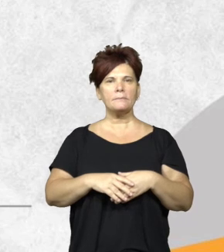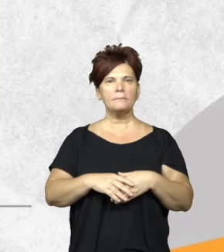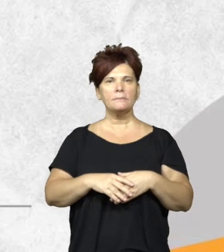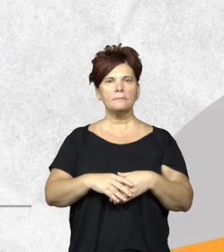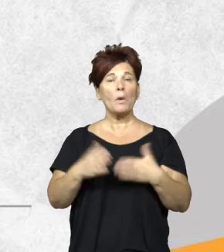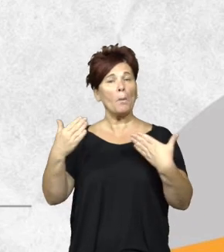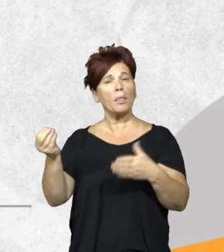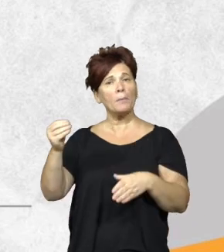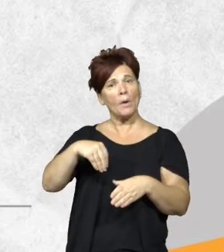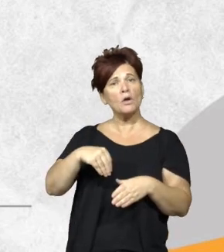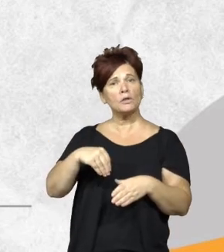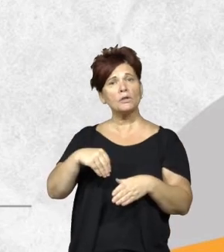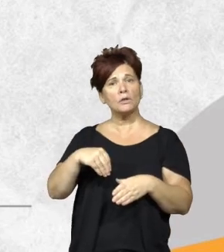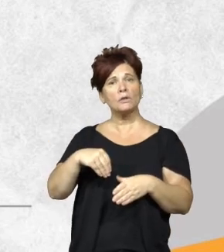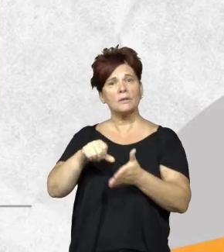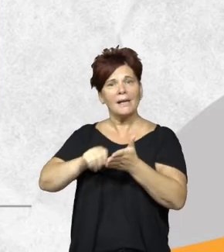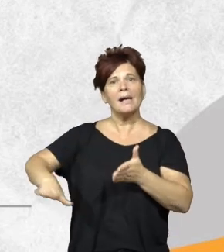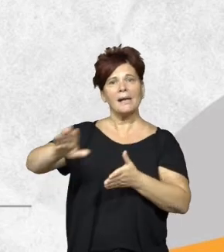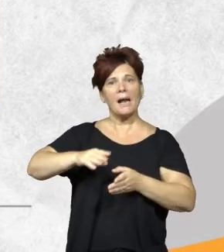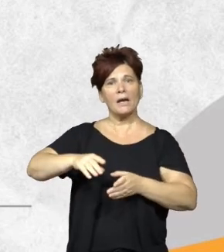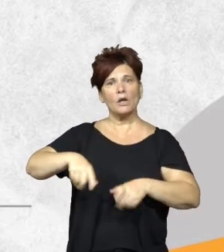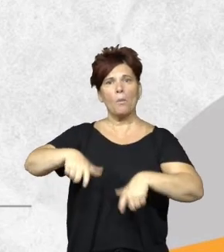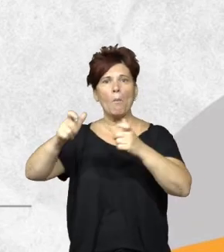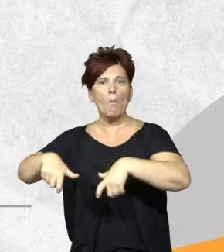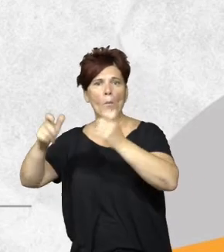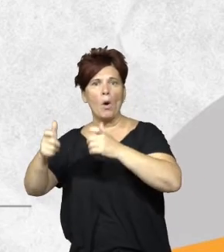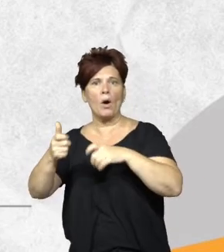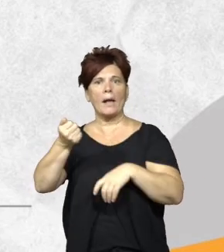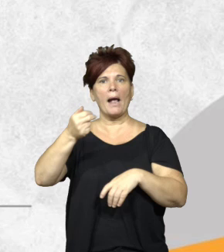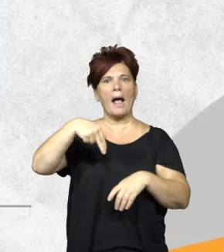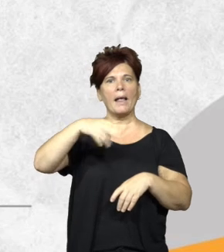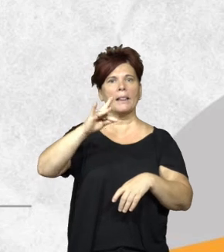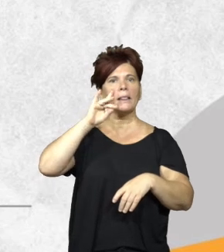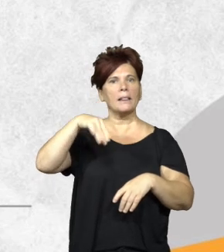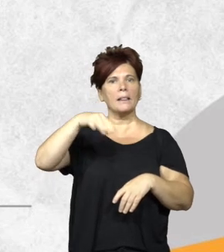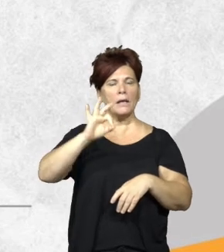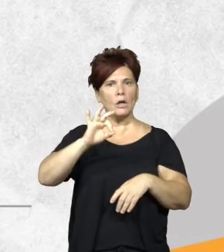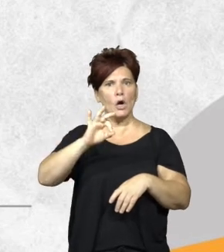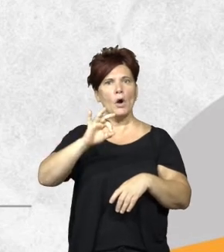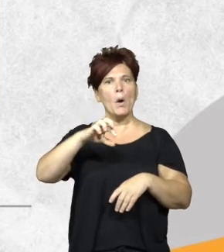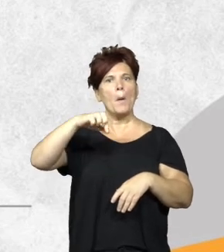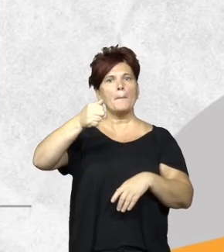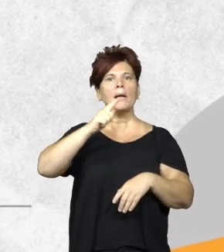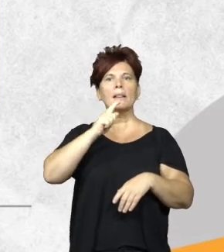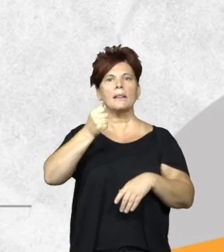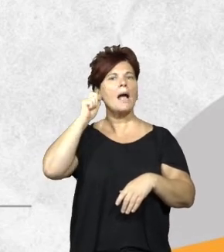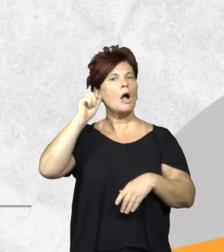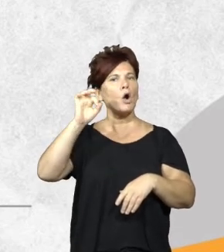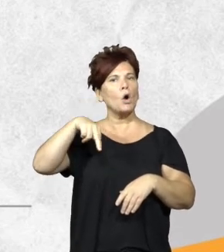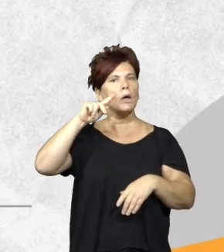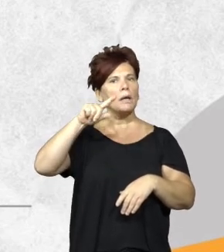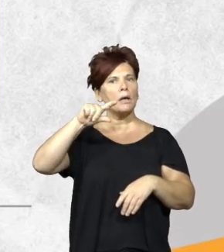pudimos incorporar también la región del bosque indino patagónico las cinco provincias que lo componen y después una tercera